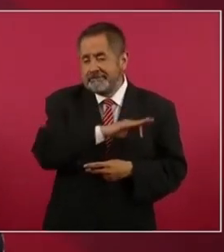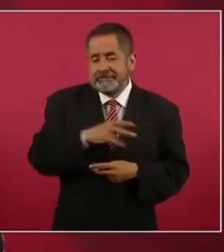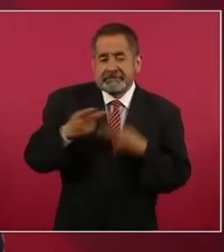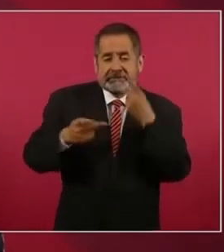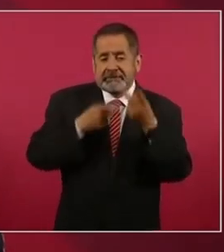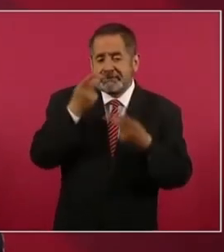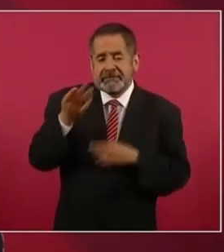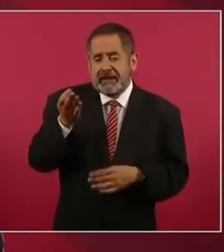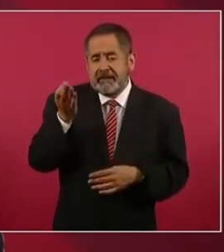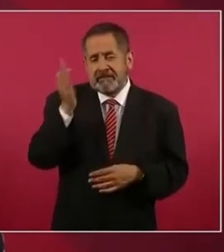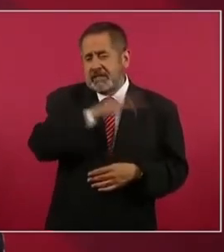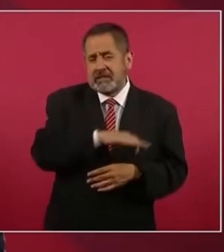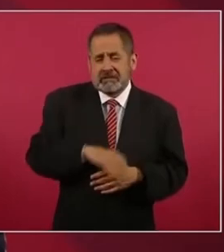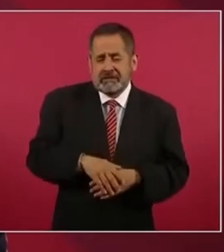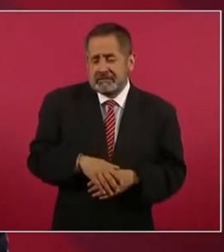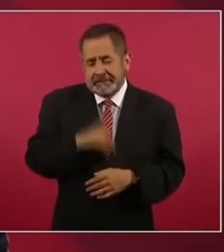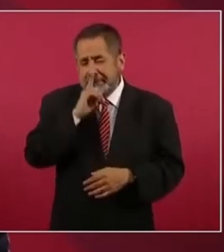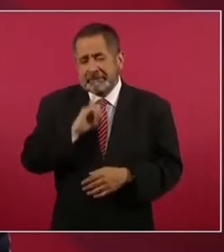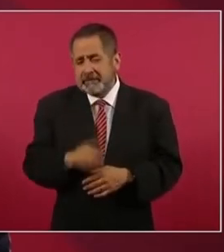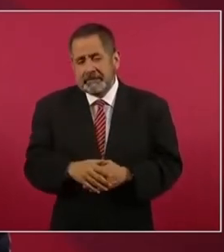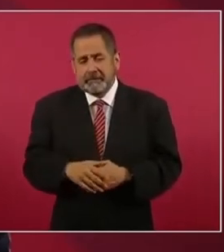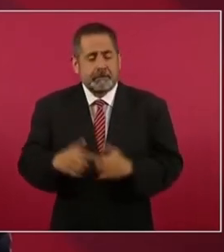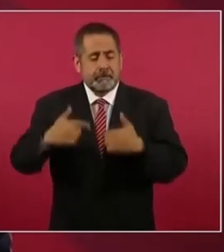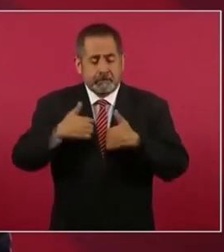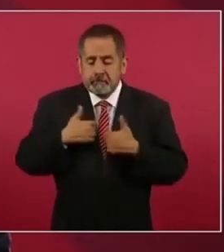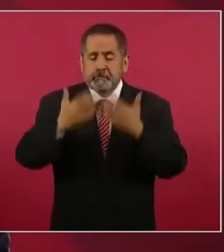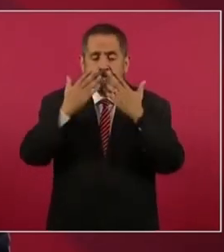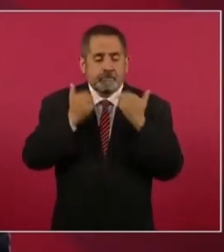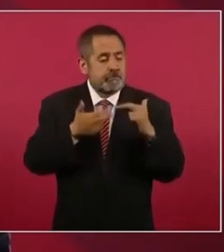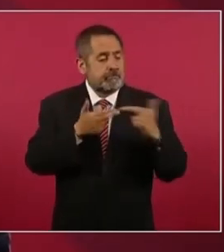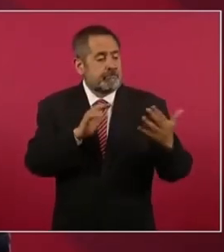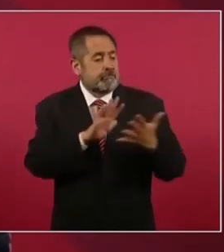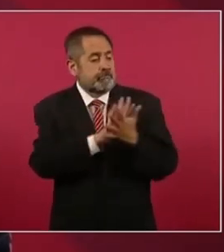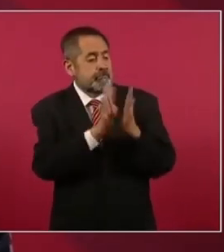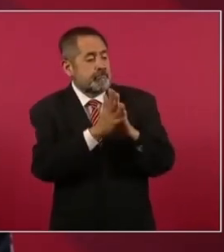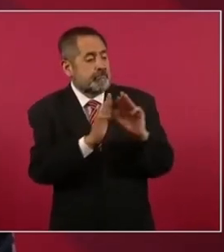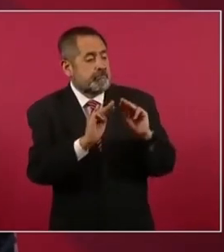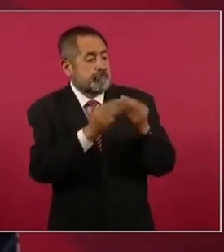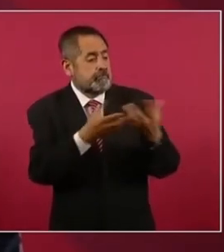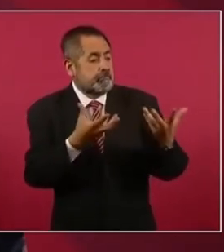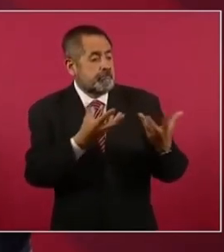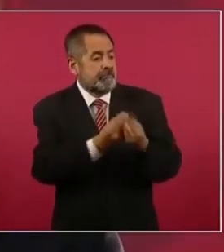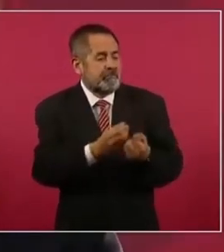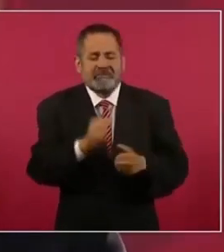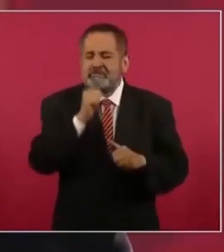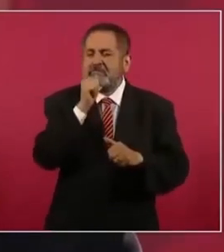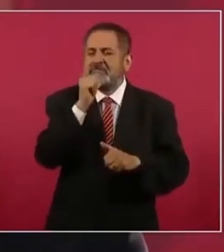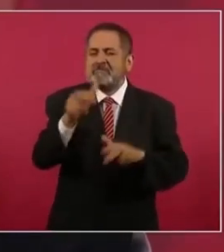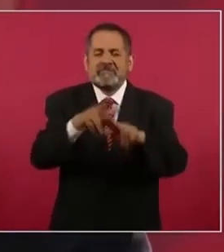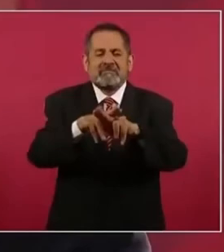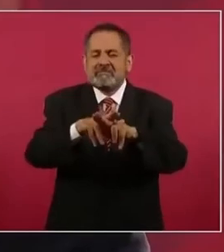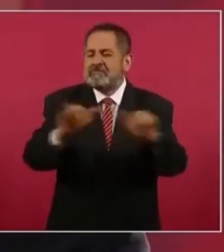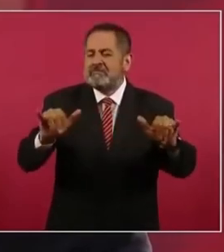completamente falso yo no establezco relaciones de complicidad con nadie